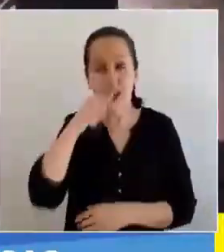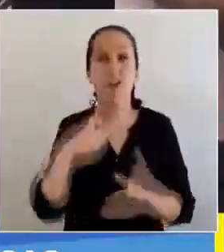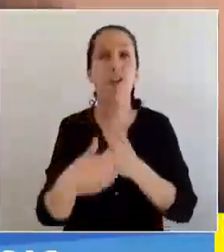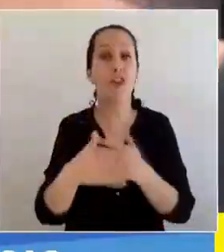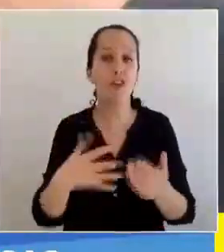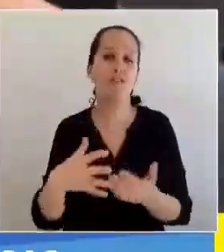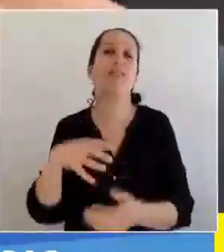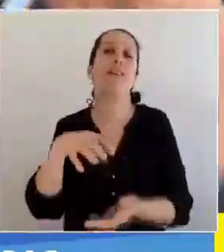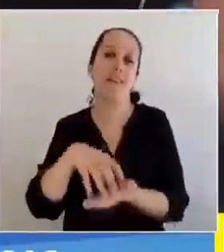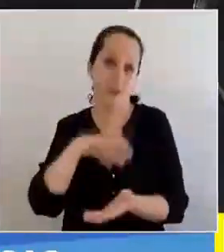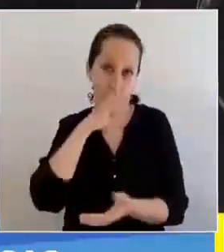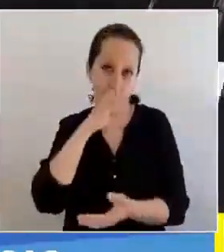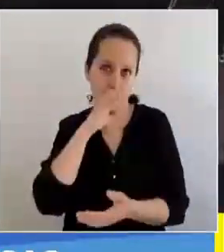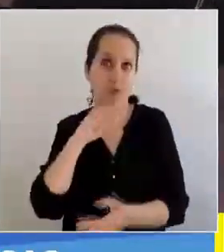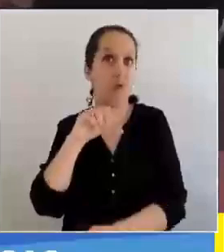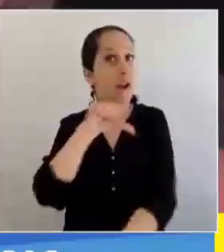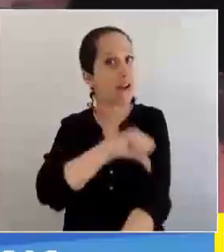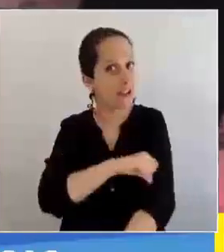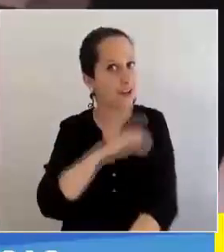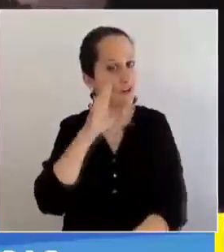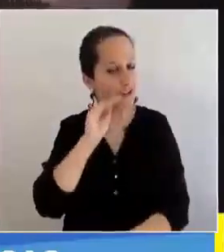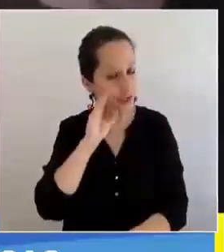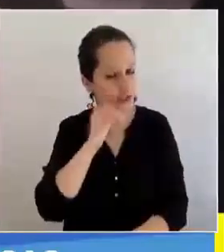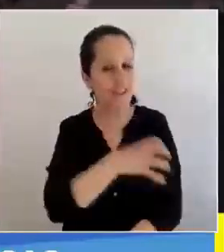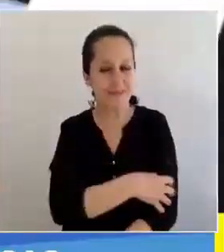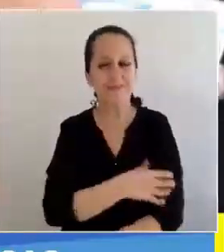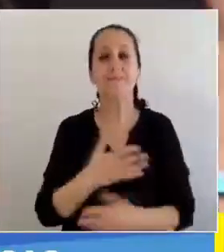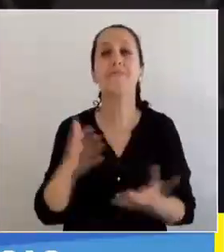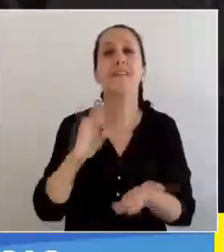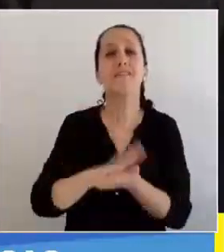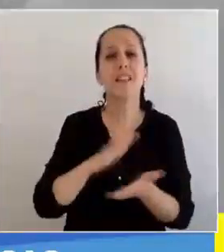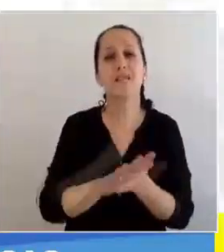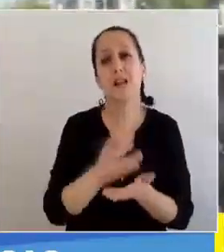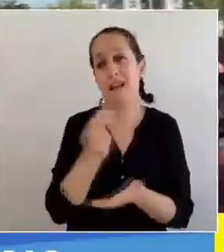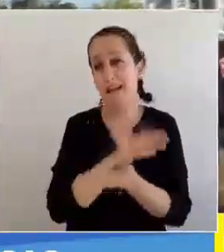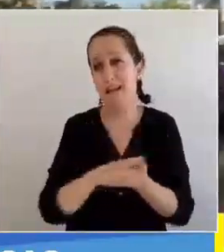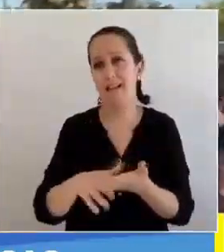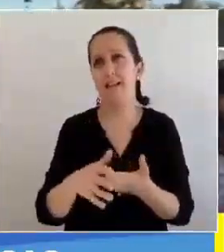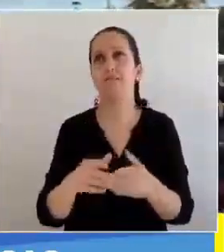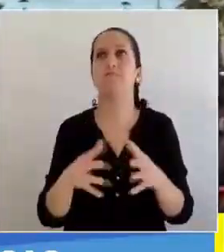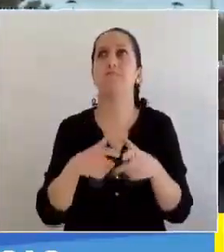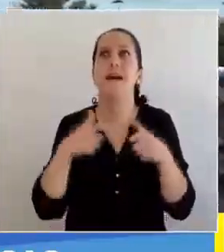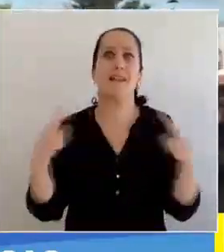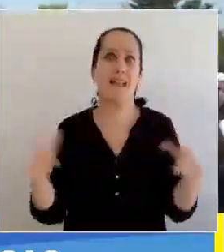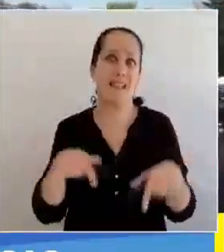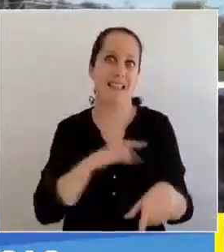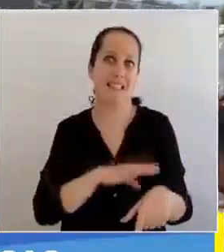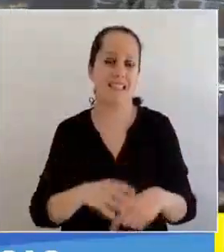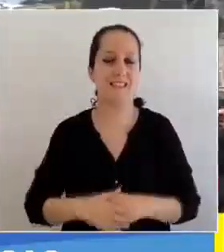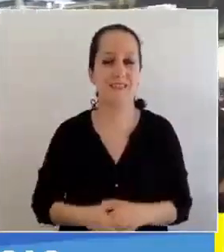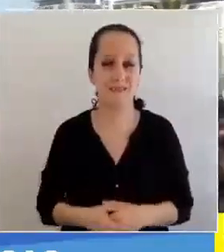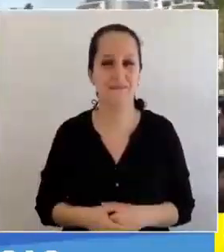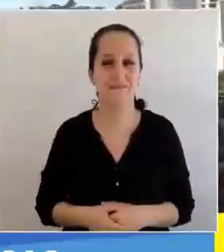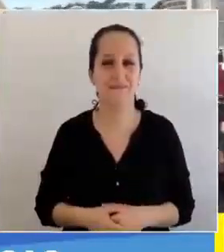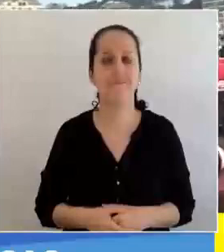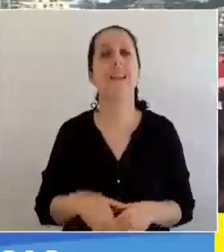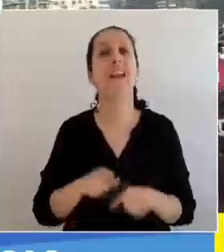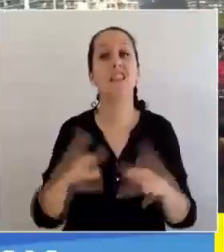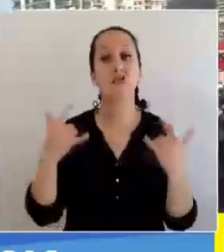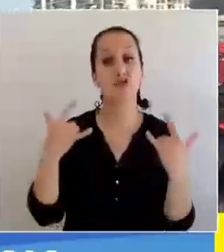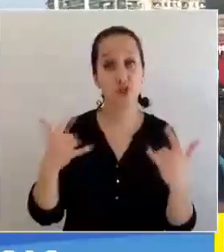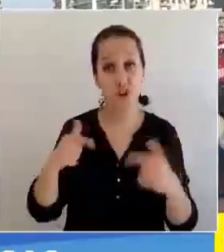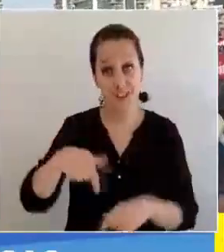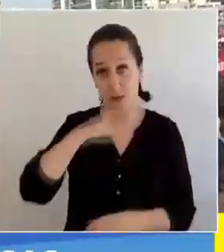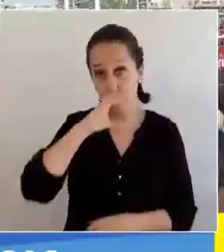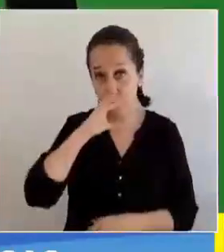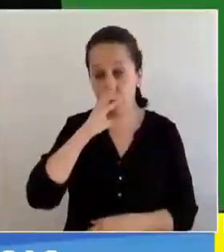en la capital regional del Bío Bío con el festival gratuito más grande de Chile. El festival rock